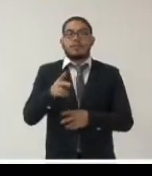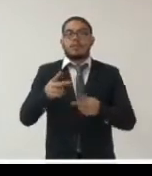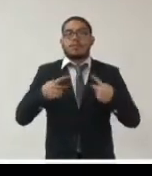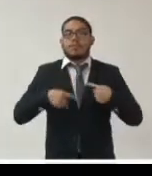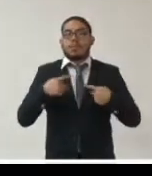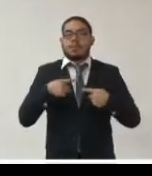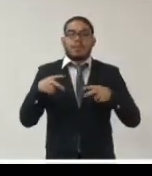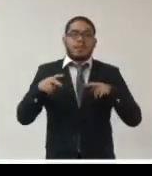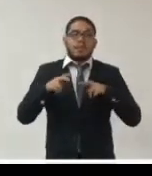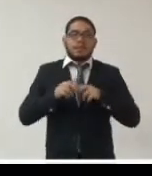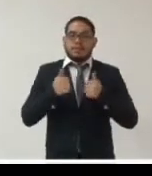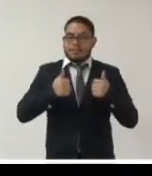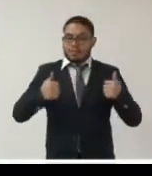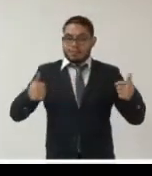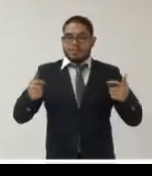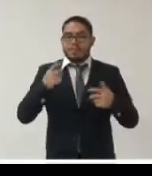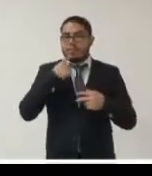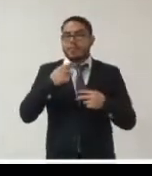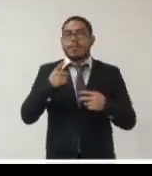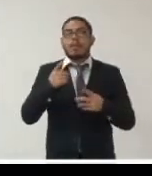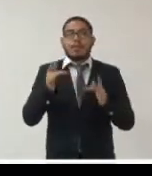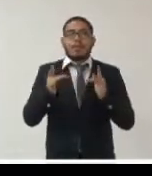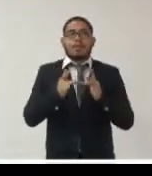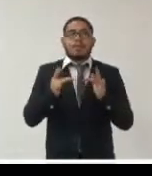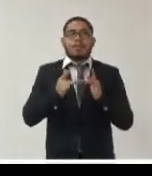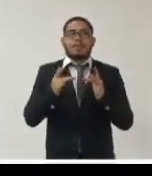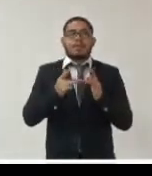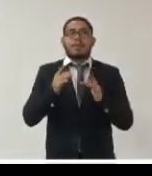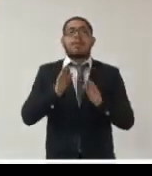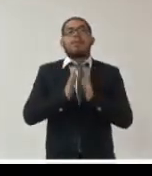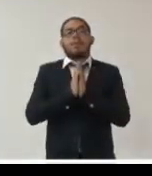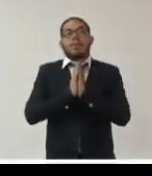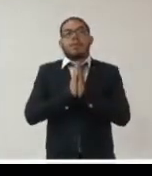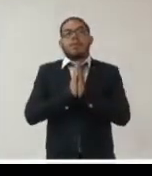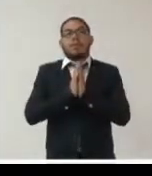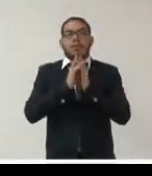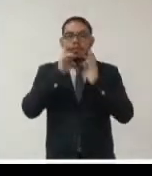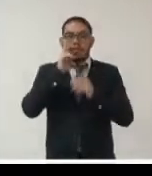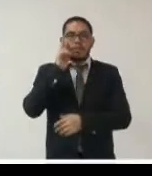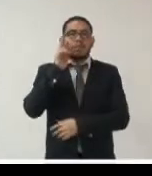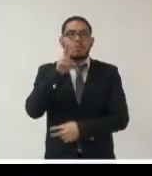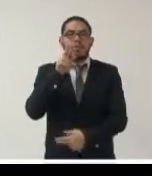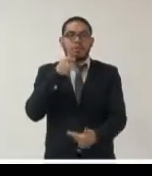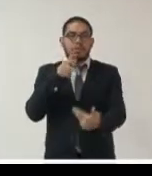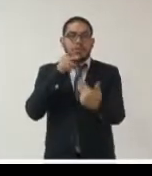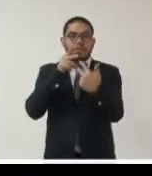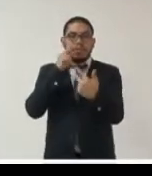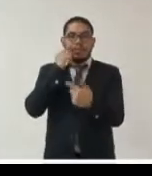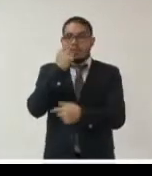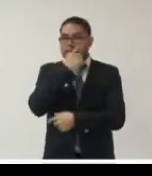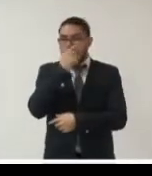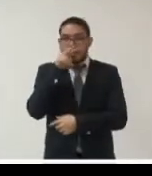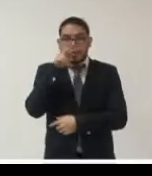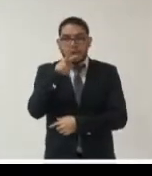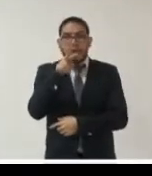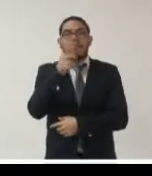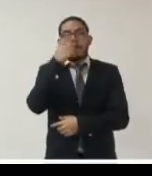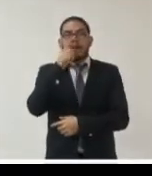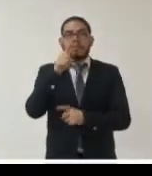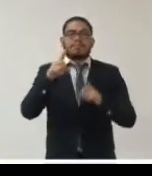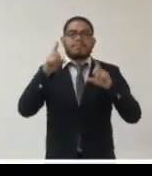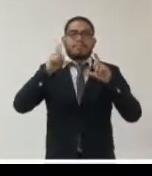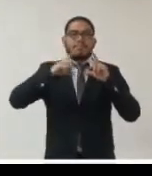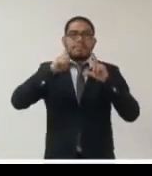que continuamos por supuesto conectados tengan la amabilidad de dirigir la vista hacia las cámaras respecto de tomar la fotografía